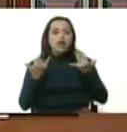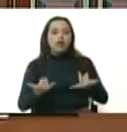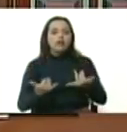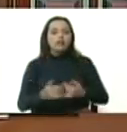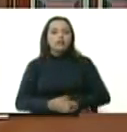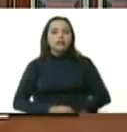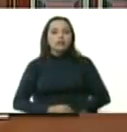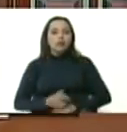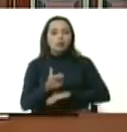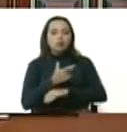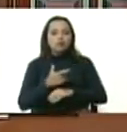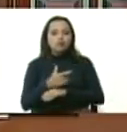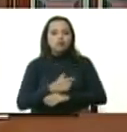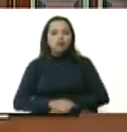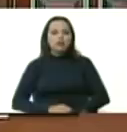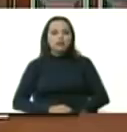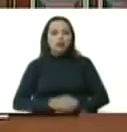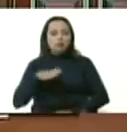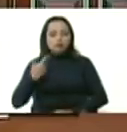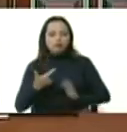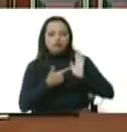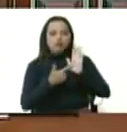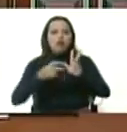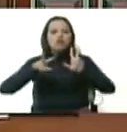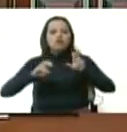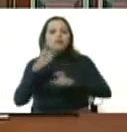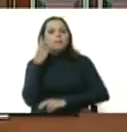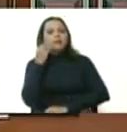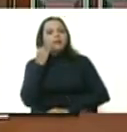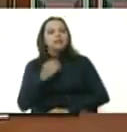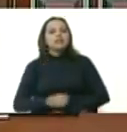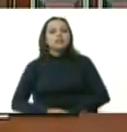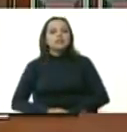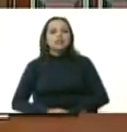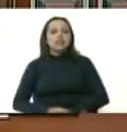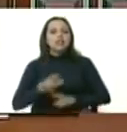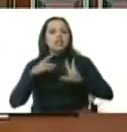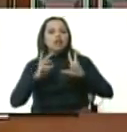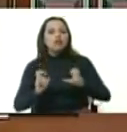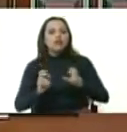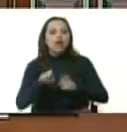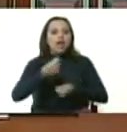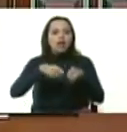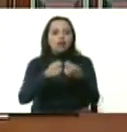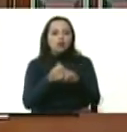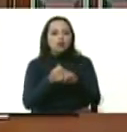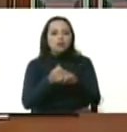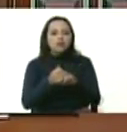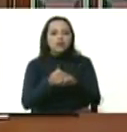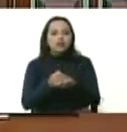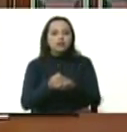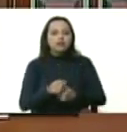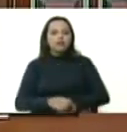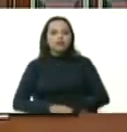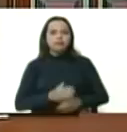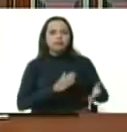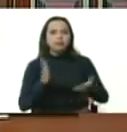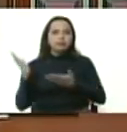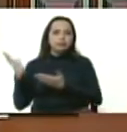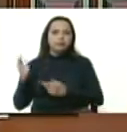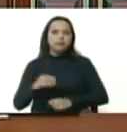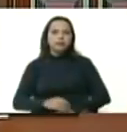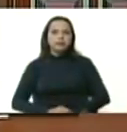Rafael Calles para que sigamos mostrando las nuevas experiencias de la nueva economía no monopólica adelante